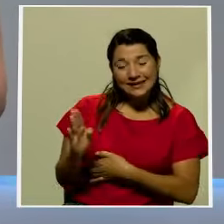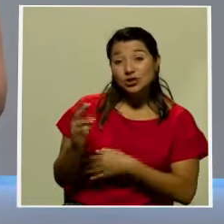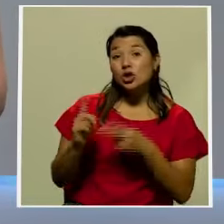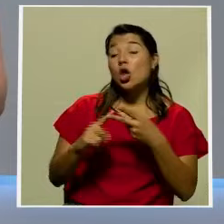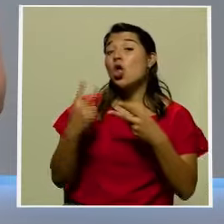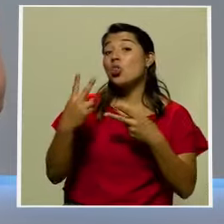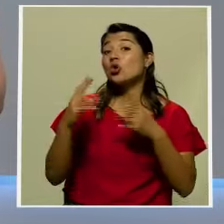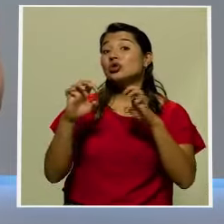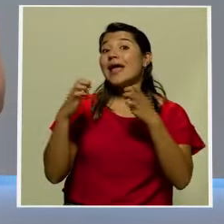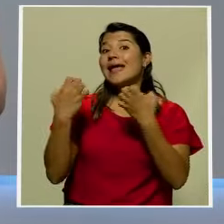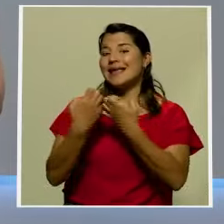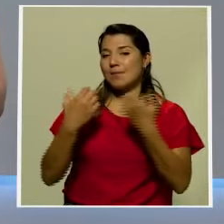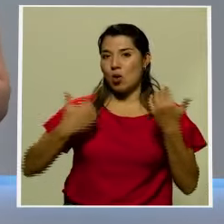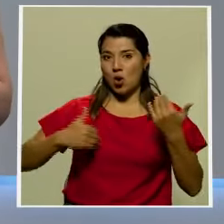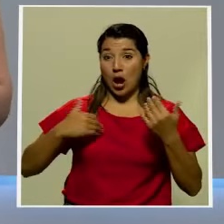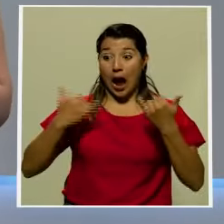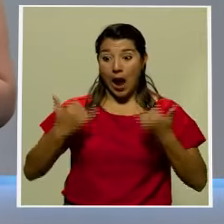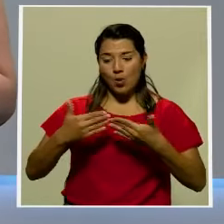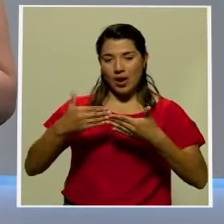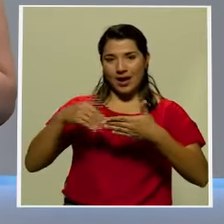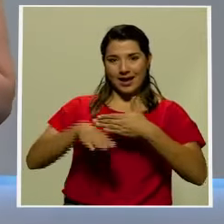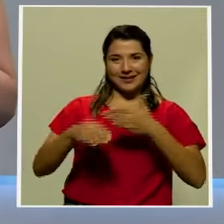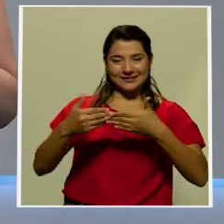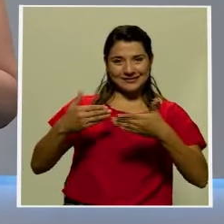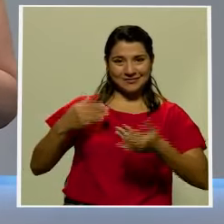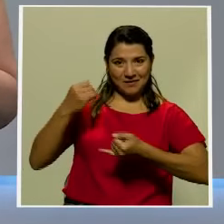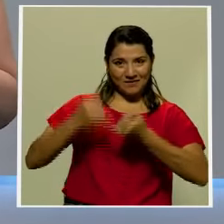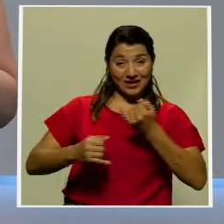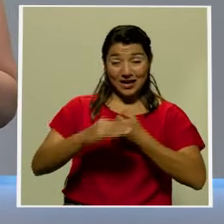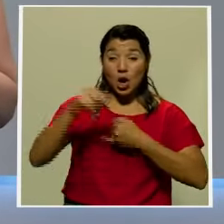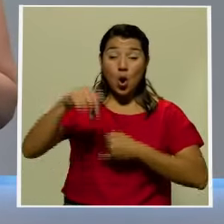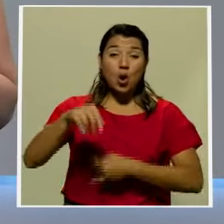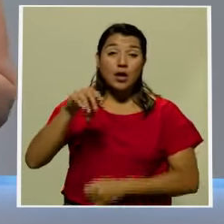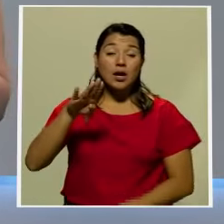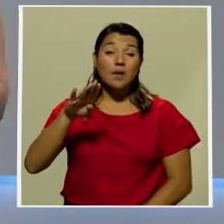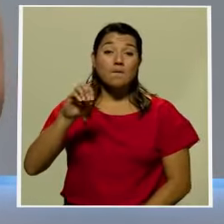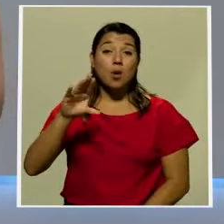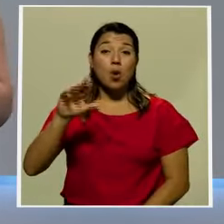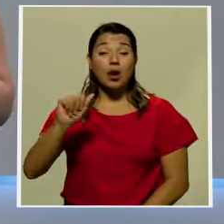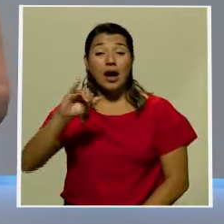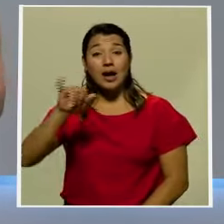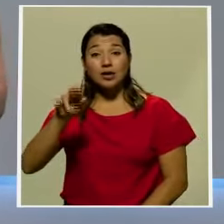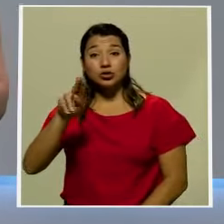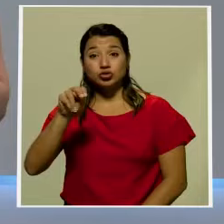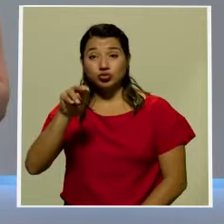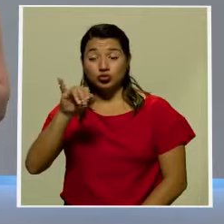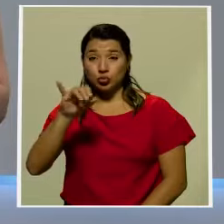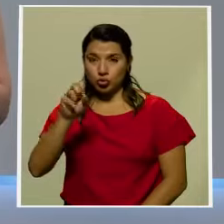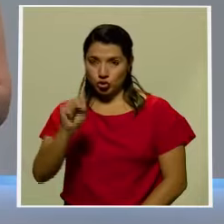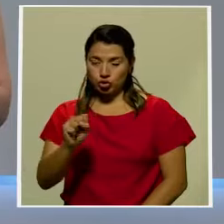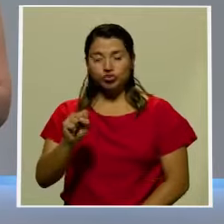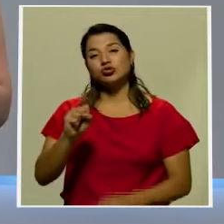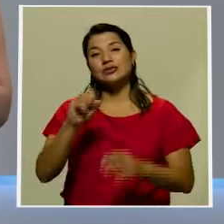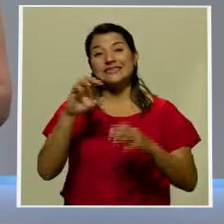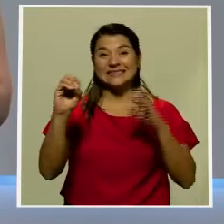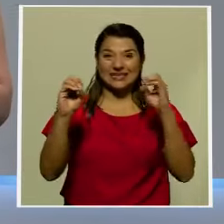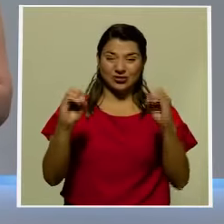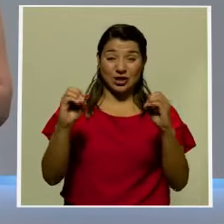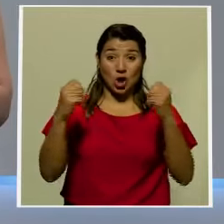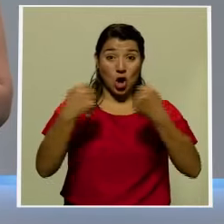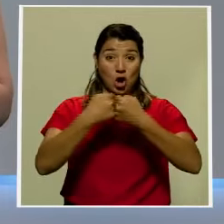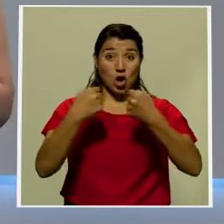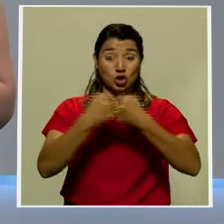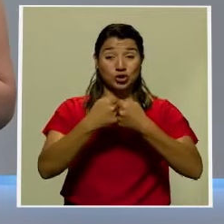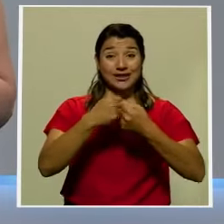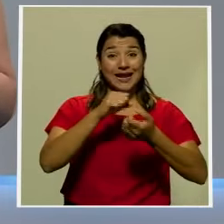argentinos los que están disputando ahorita las semifinales. Y hoy el Boca Juniors pues empató por ceros en la bombonera ante el Santos de